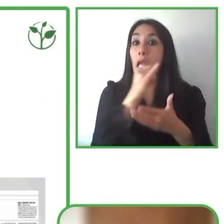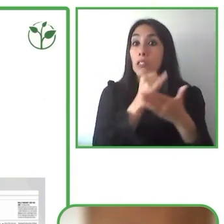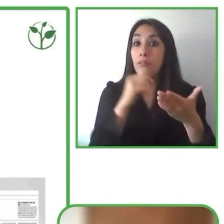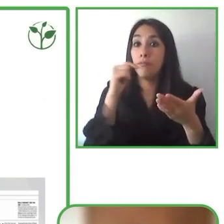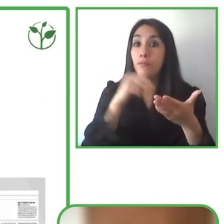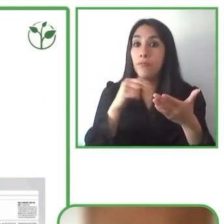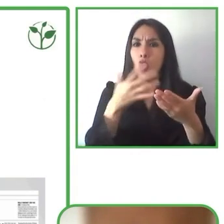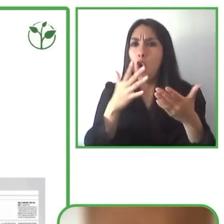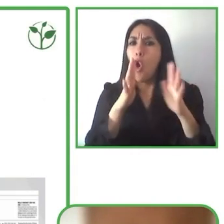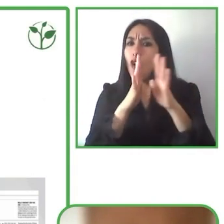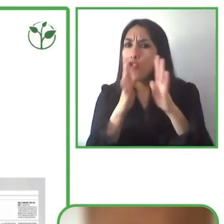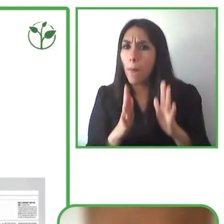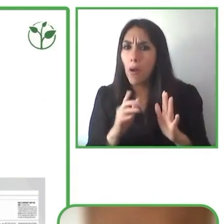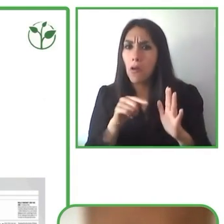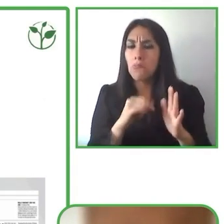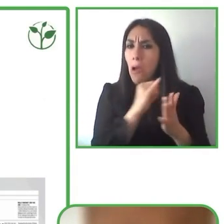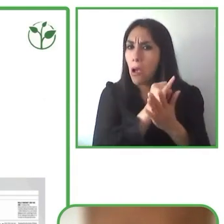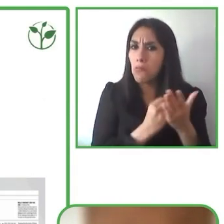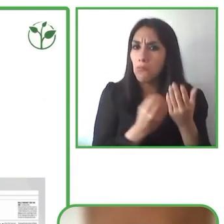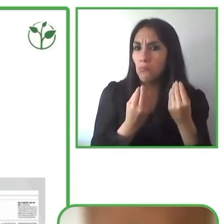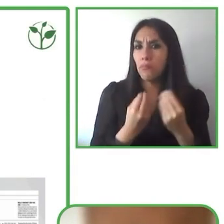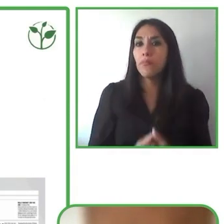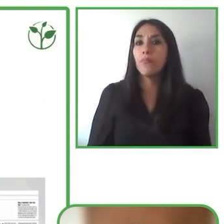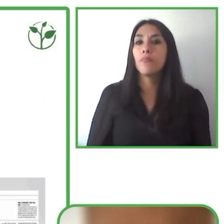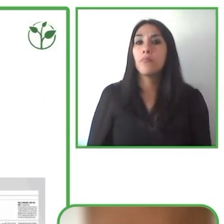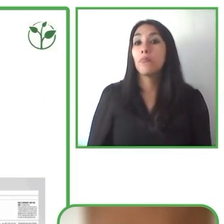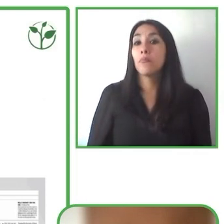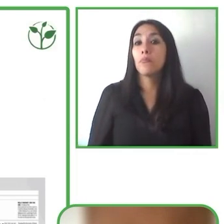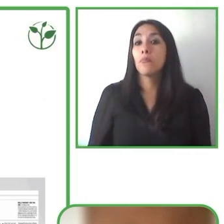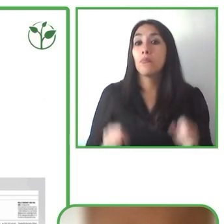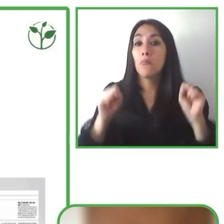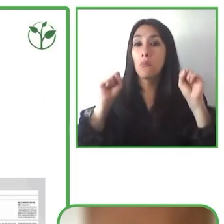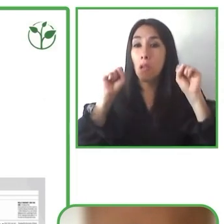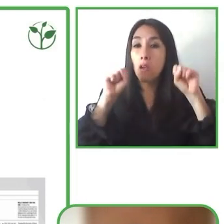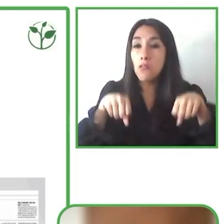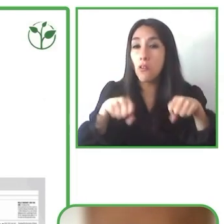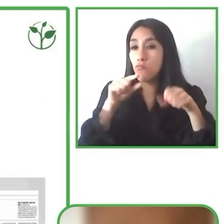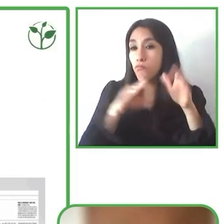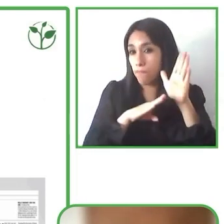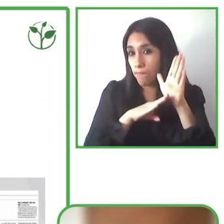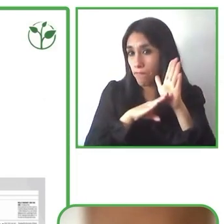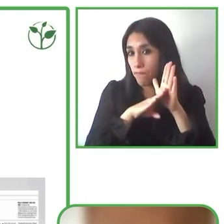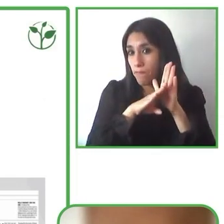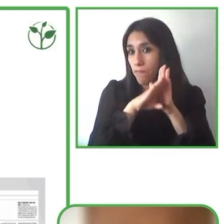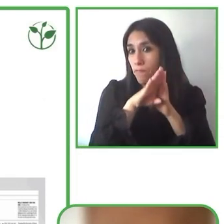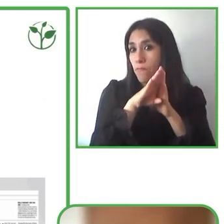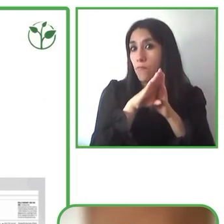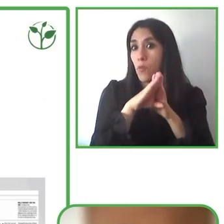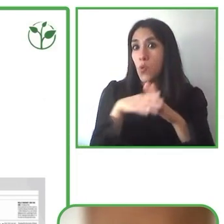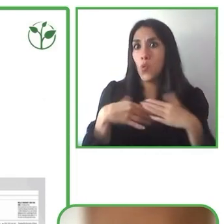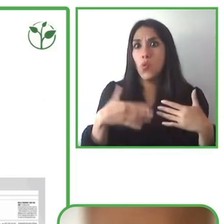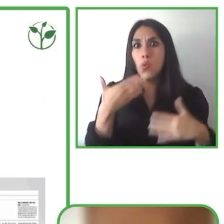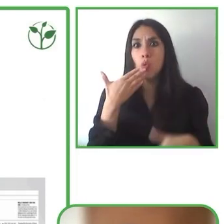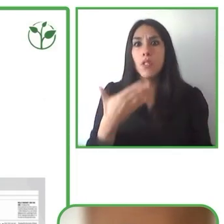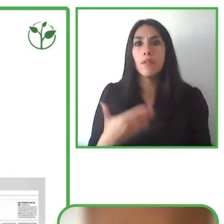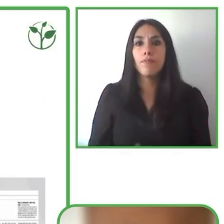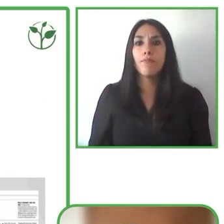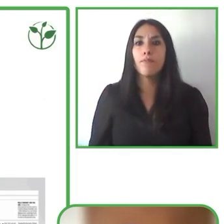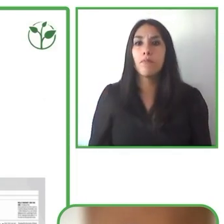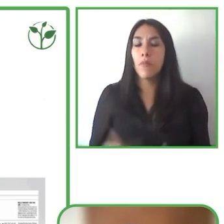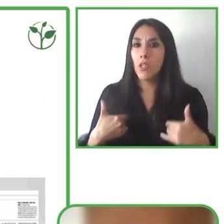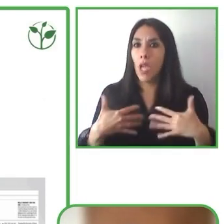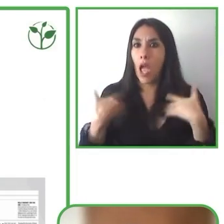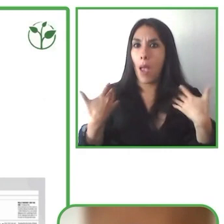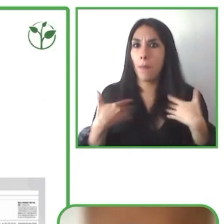poder desarrollar y obviamente muy inspirados y apoyados por la tecnología